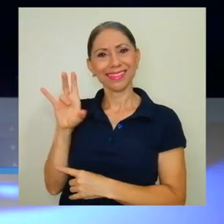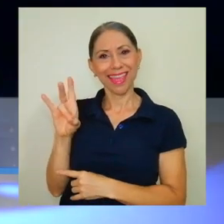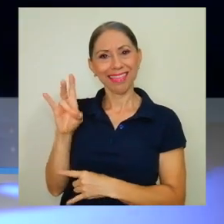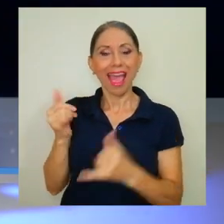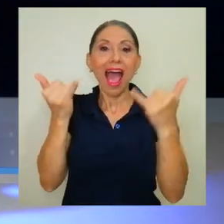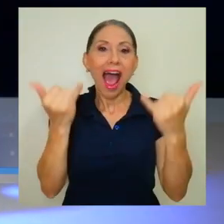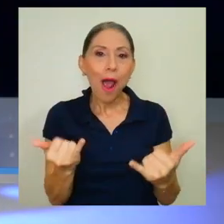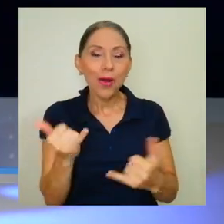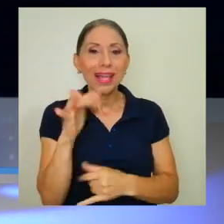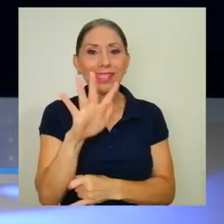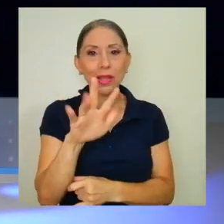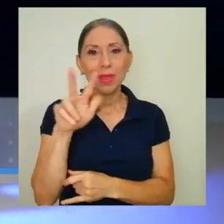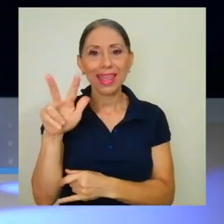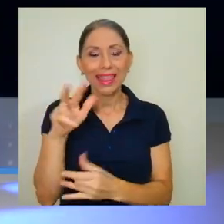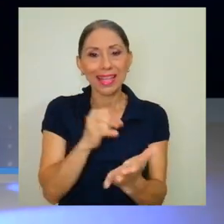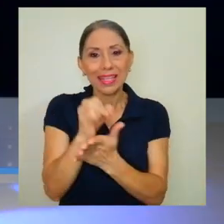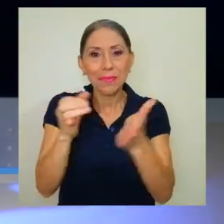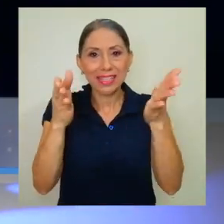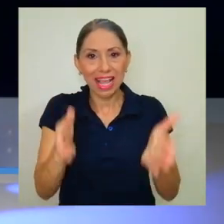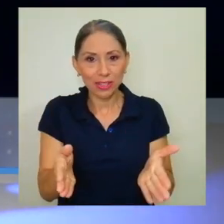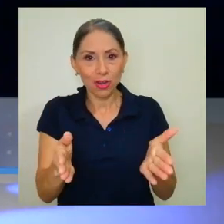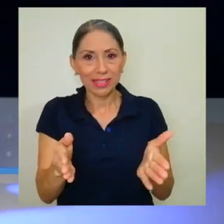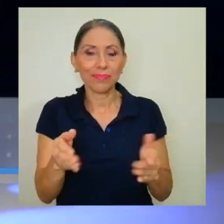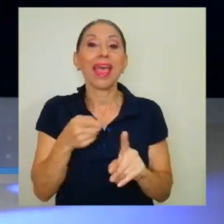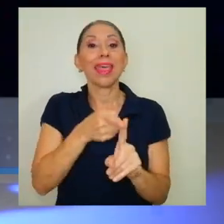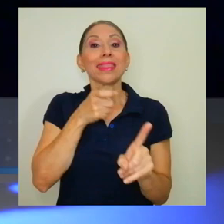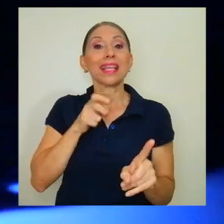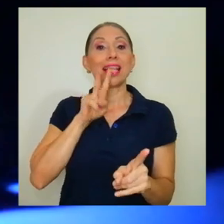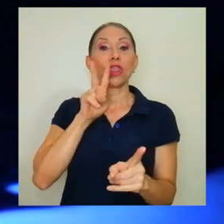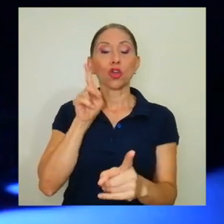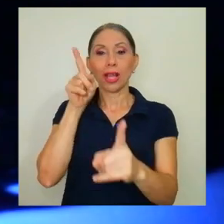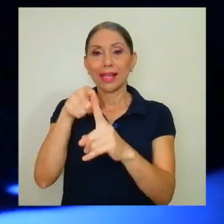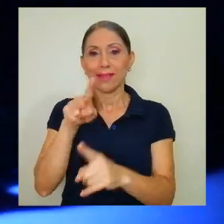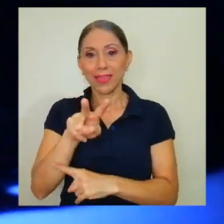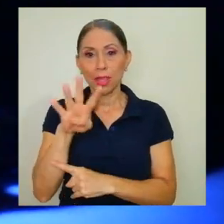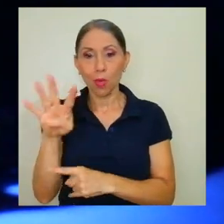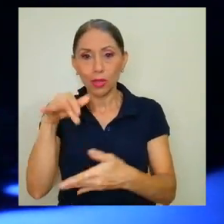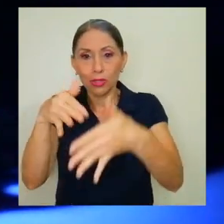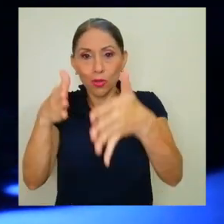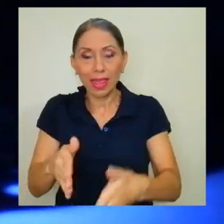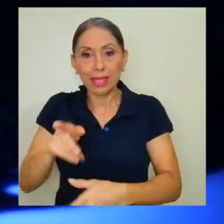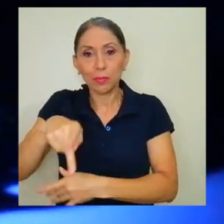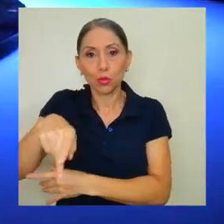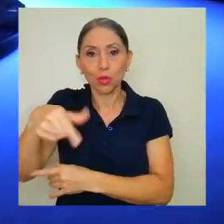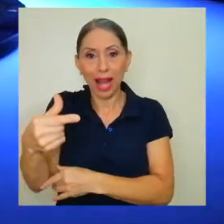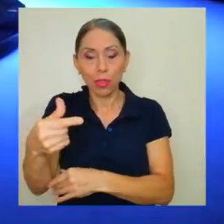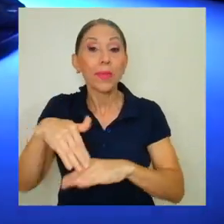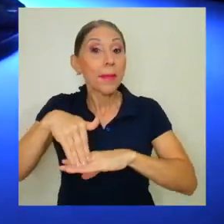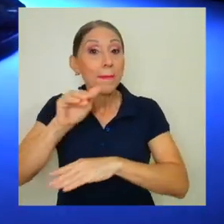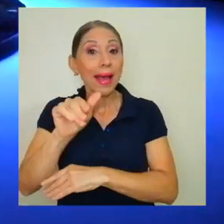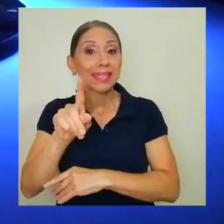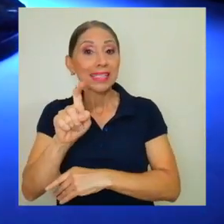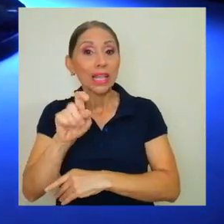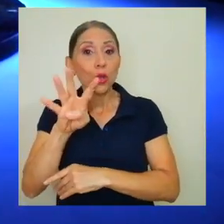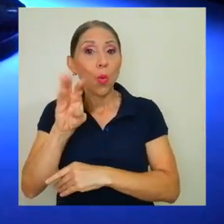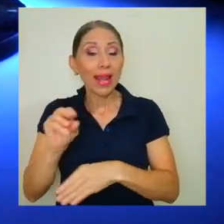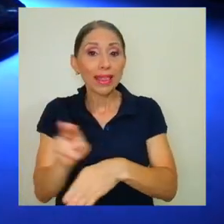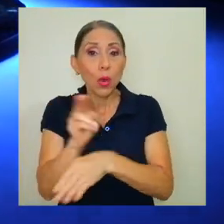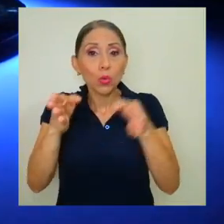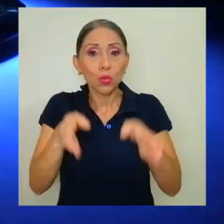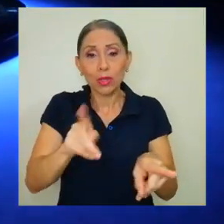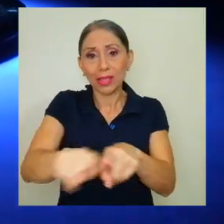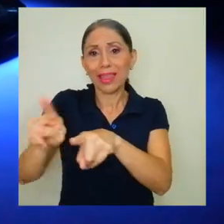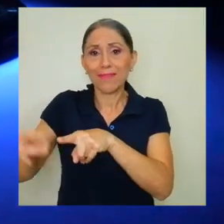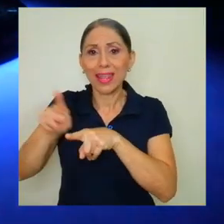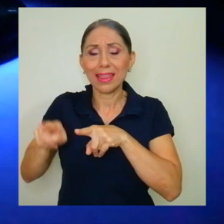53 investigadores adscritos, de 2 a 24 estudiantes de posgrado y más de 140 personas usuarias de